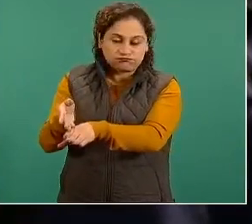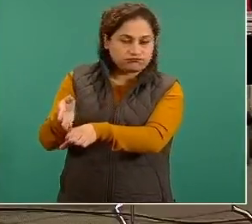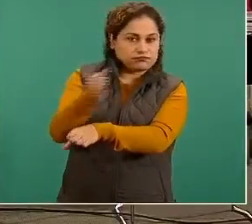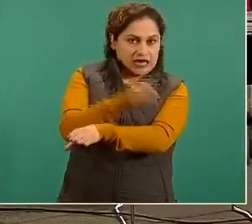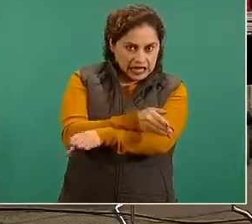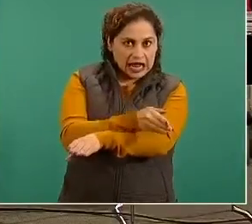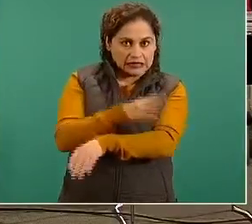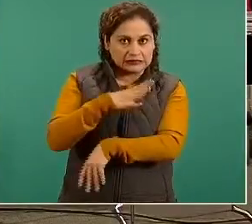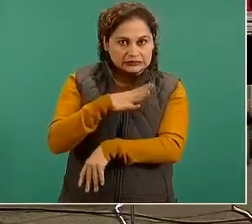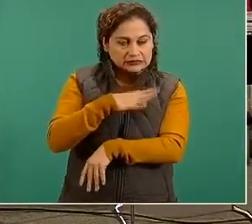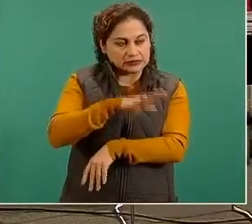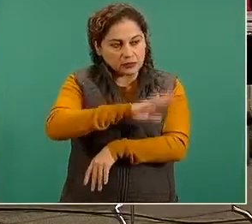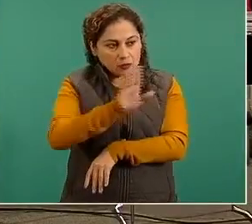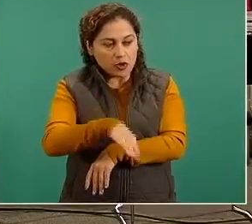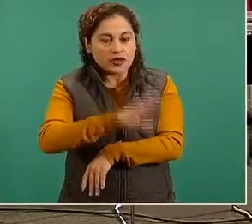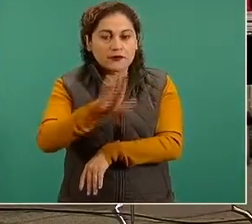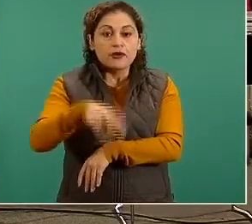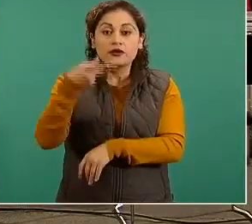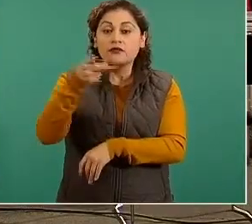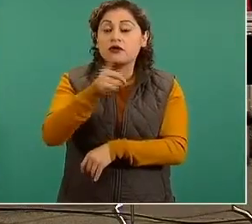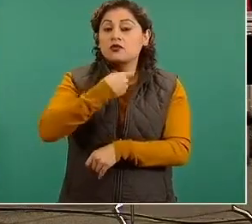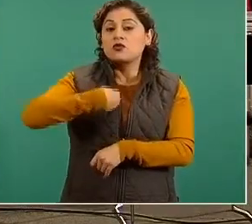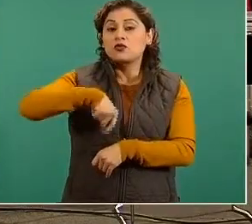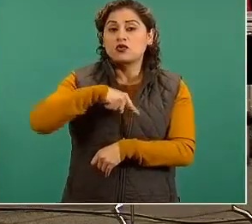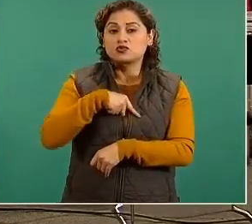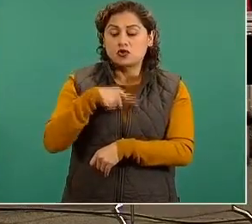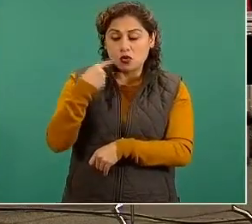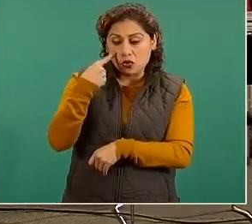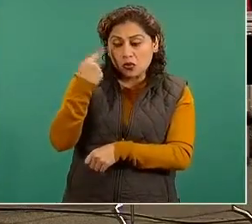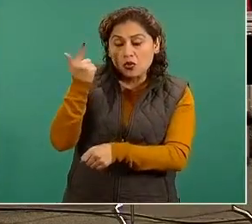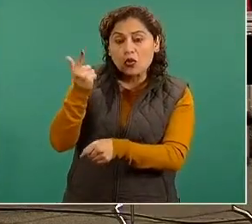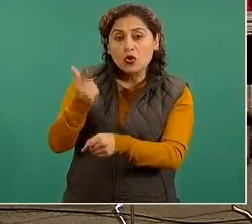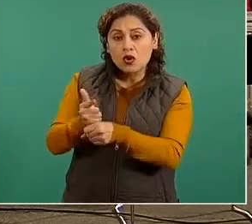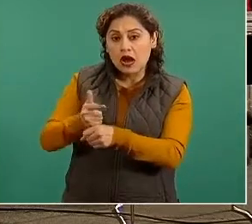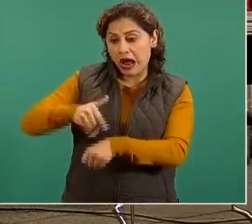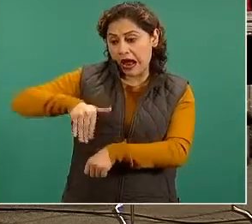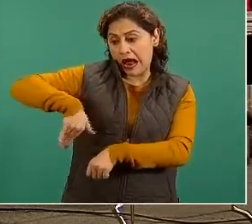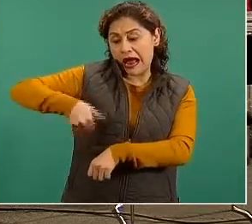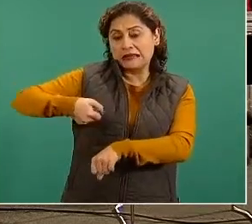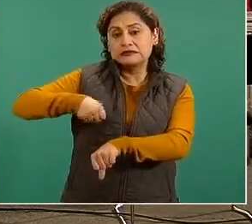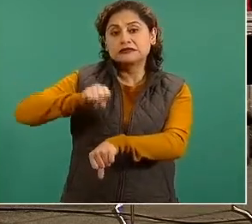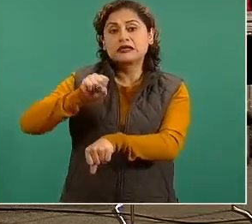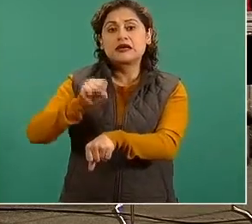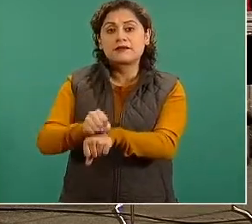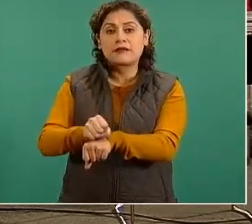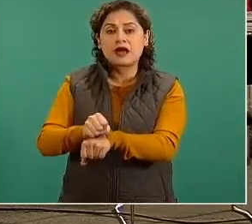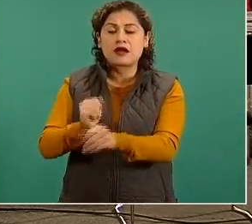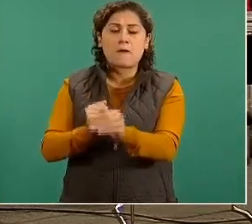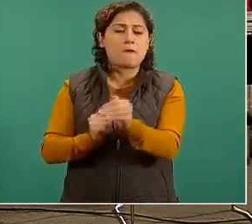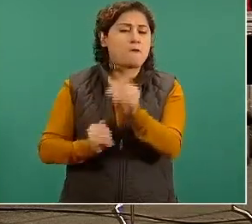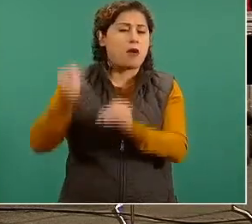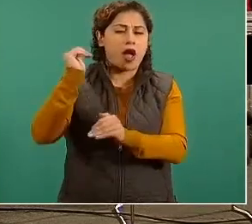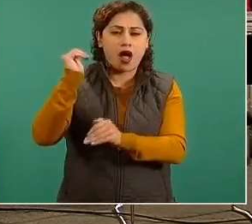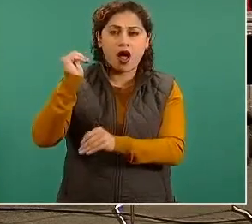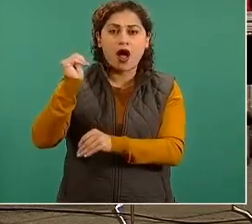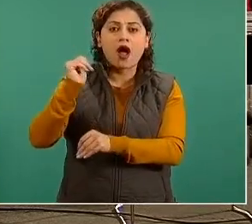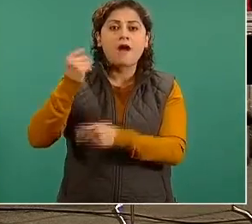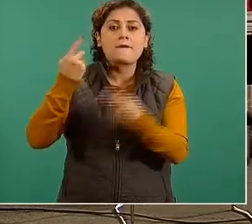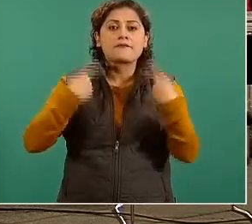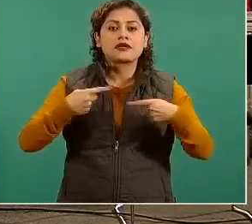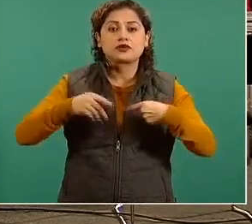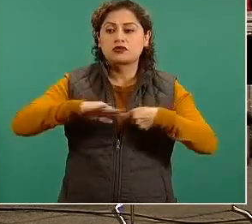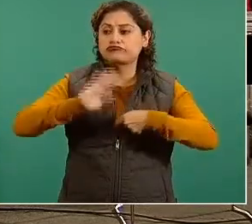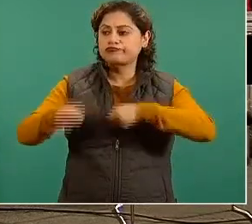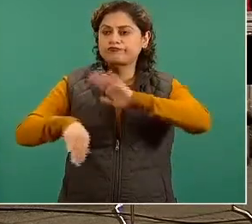pues hemos visto que en las últimas semanas ha habido este repunte de muertes.